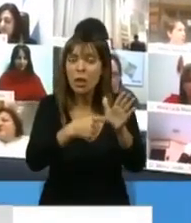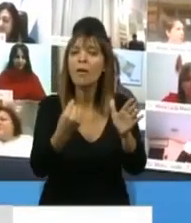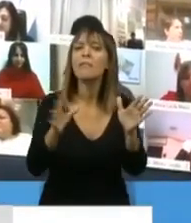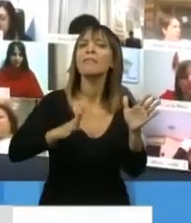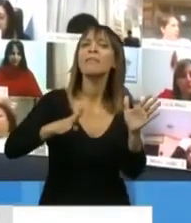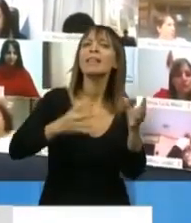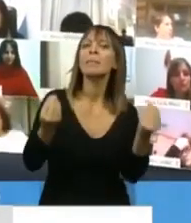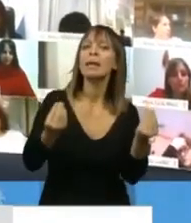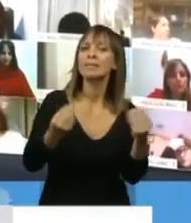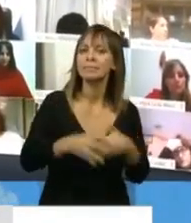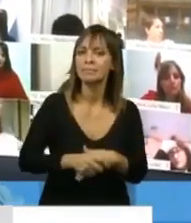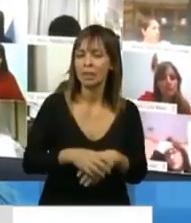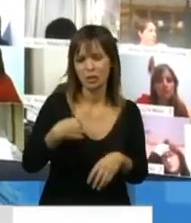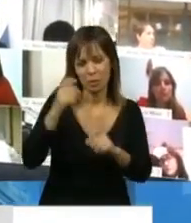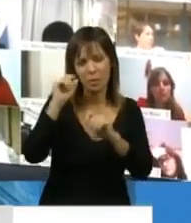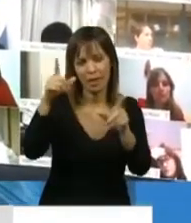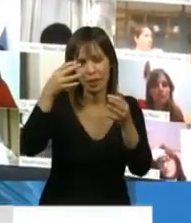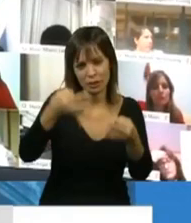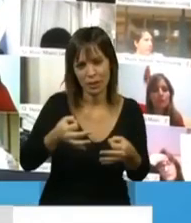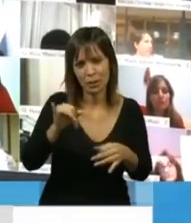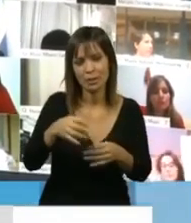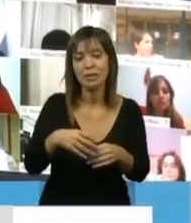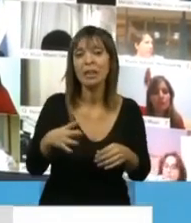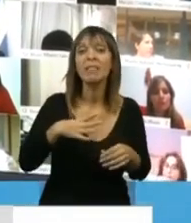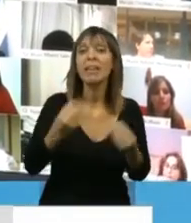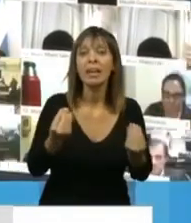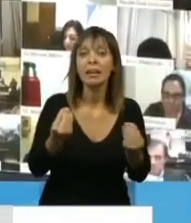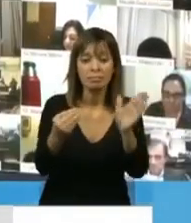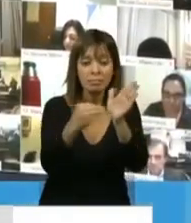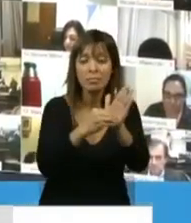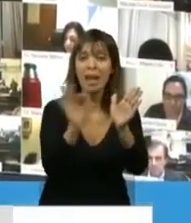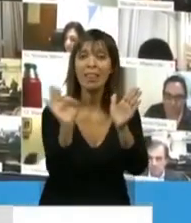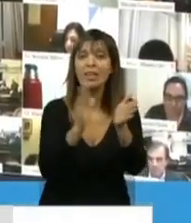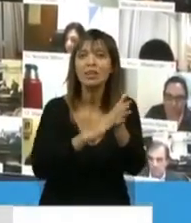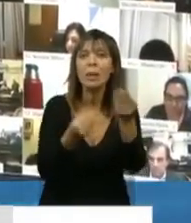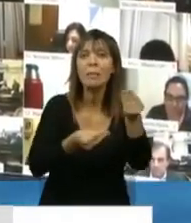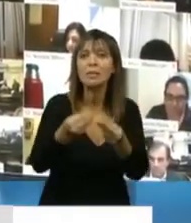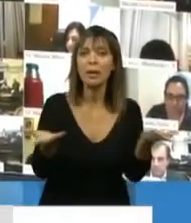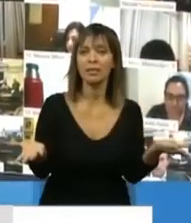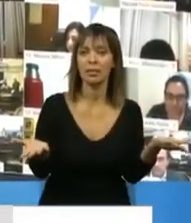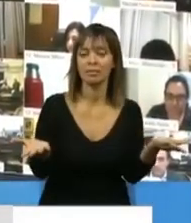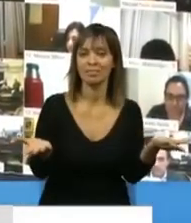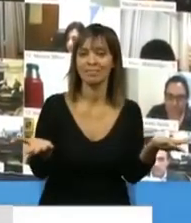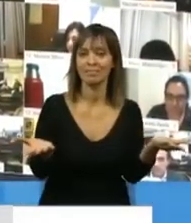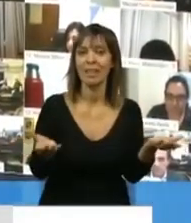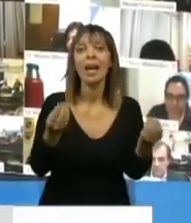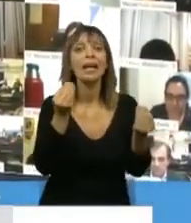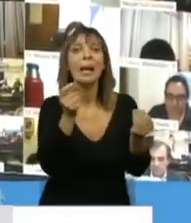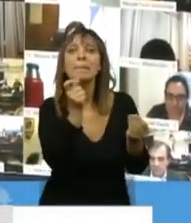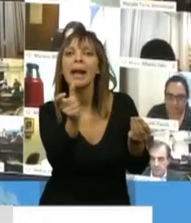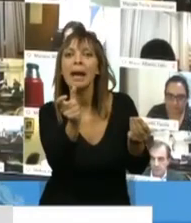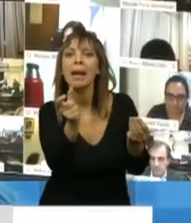haber sido condición para que debiliten el tratamiento, no tiene una partida presupuestaria. ¿Qué hay? Reasignación de